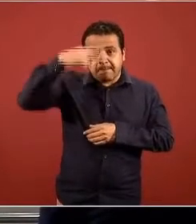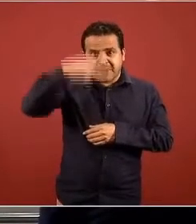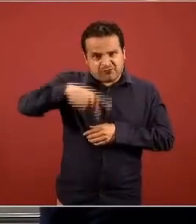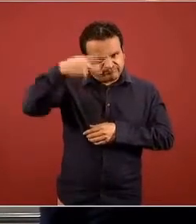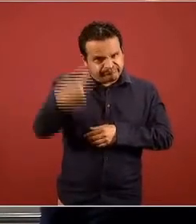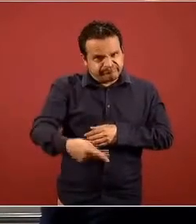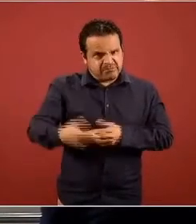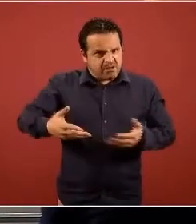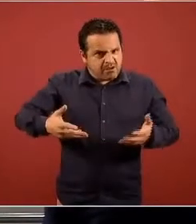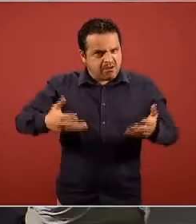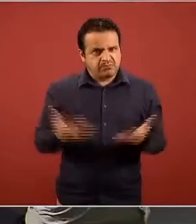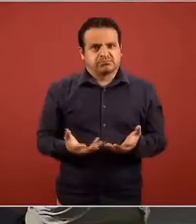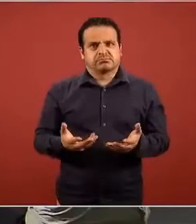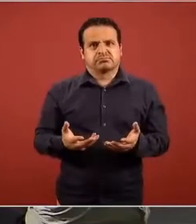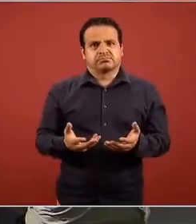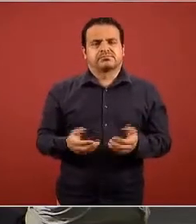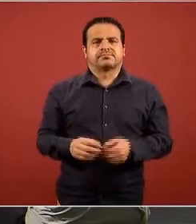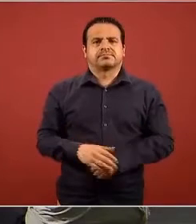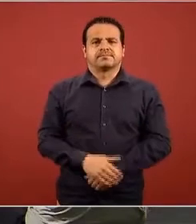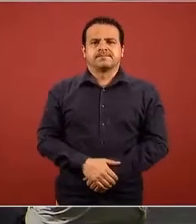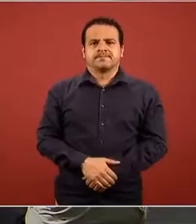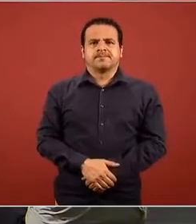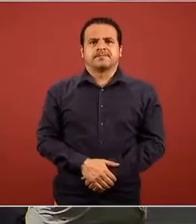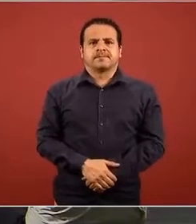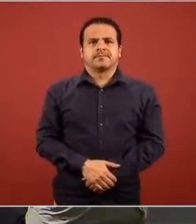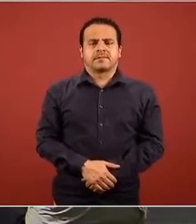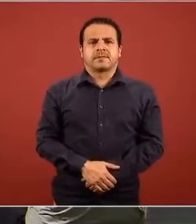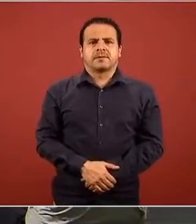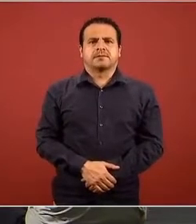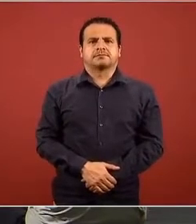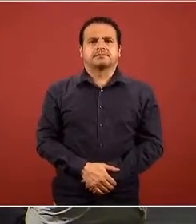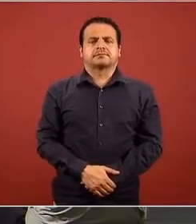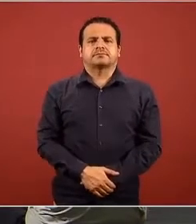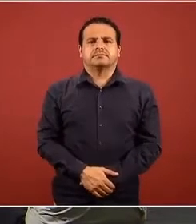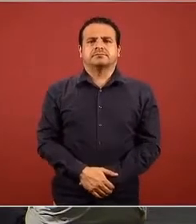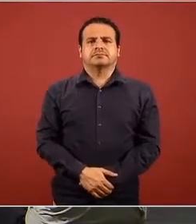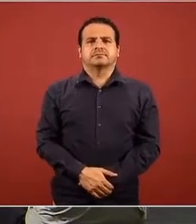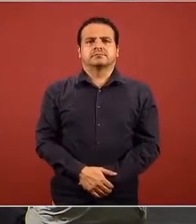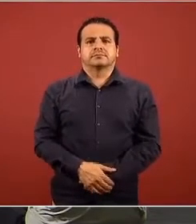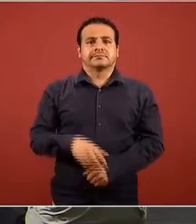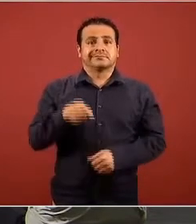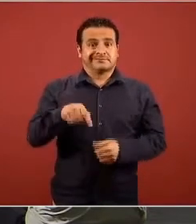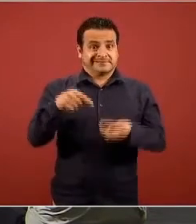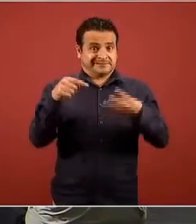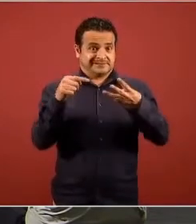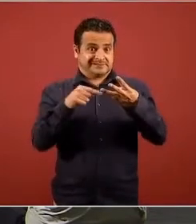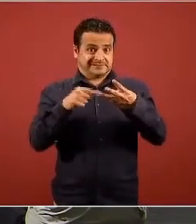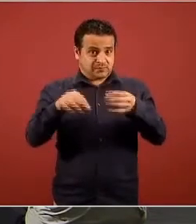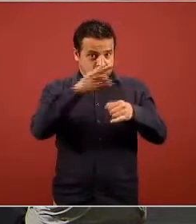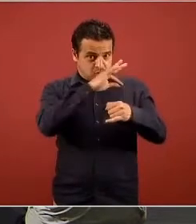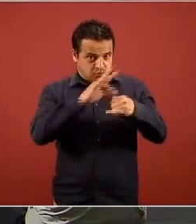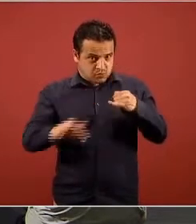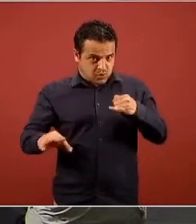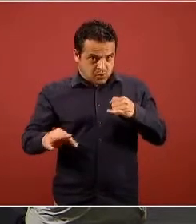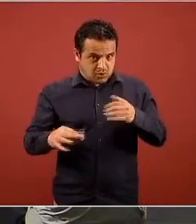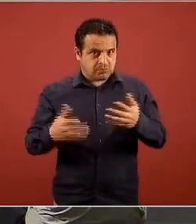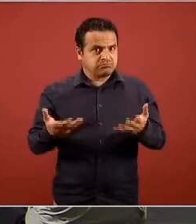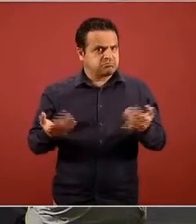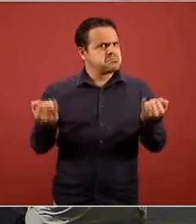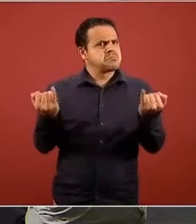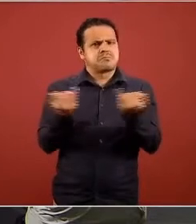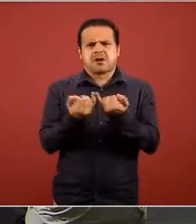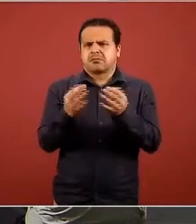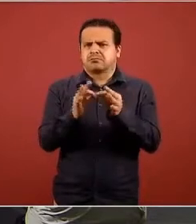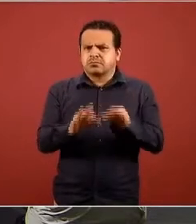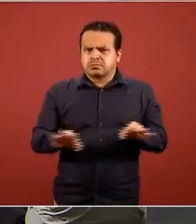muy bienvenida entonces dejaremos esta parte en el último lugar no porque sea menos importante sino porque es el plato fuerte de